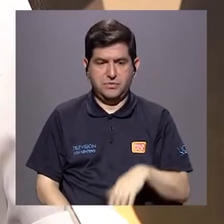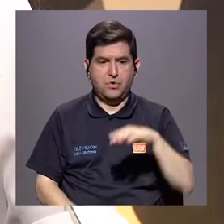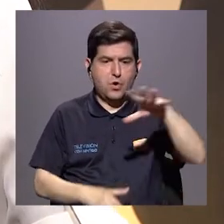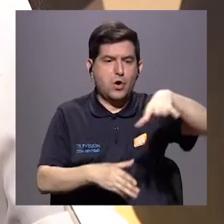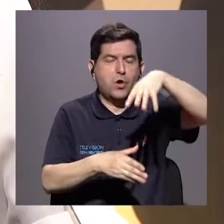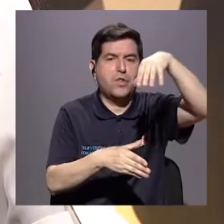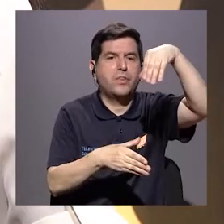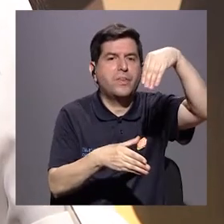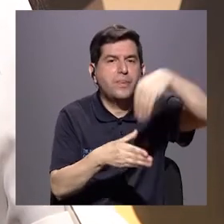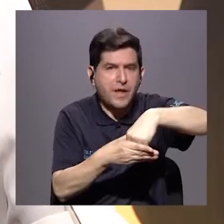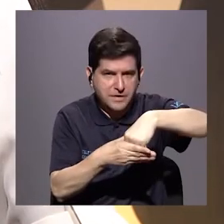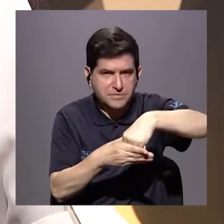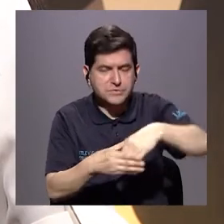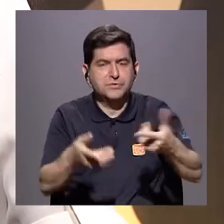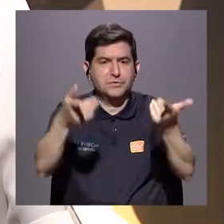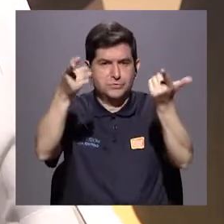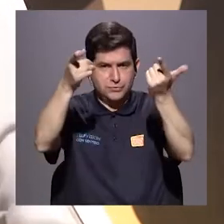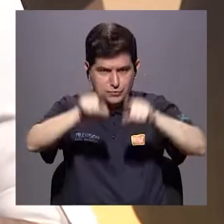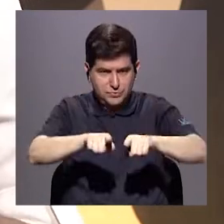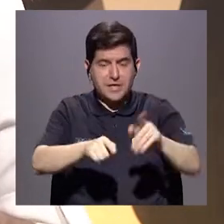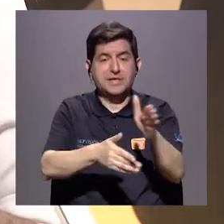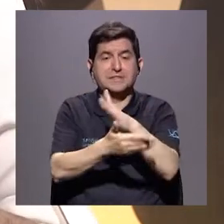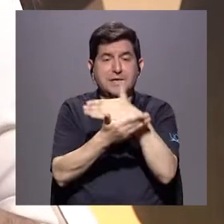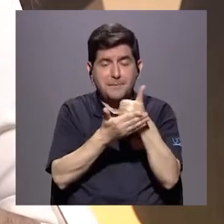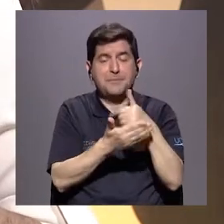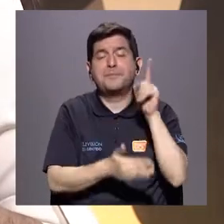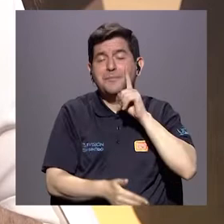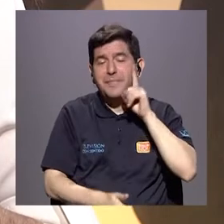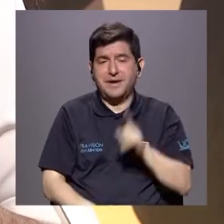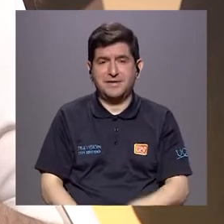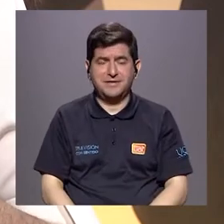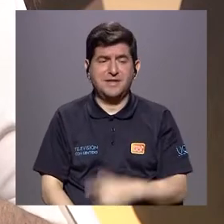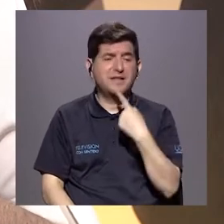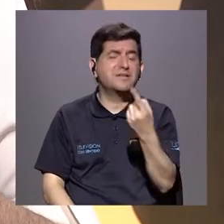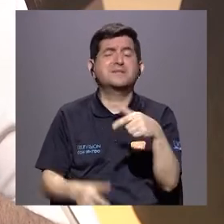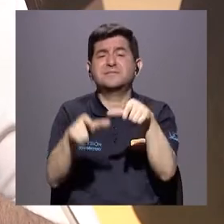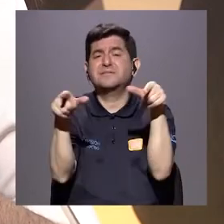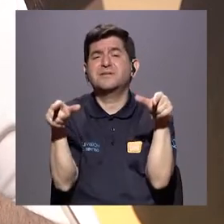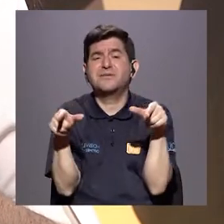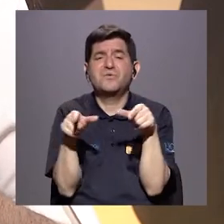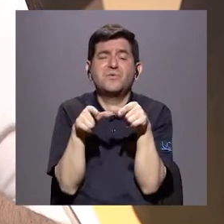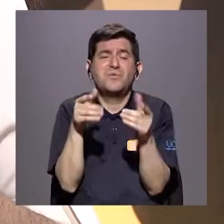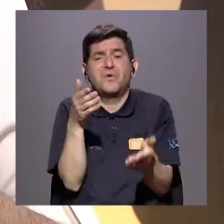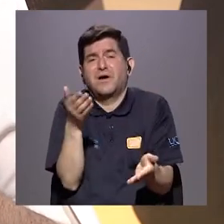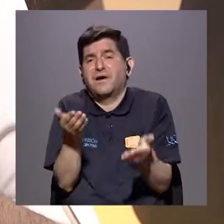Otro contexto en el que ocurre, que es parte de los mitos, es que ocurre en lugares,